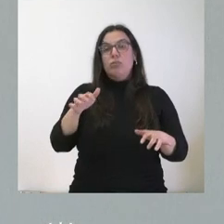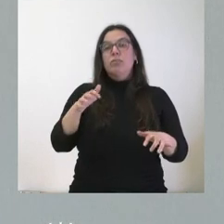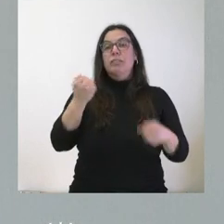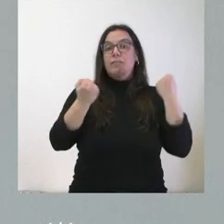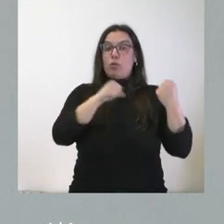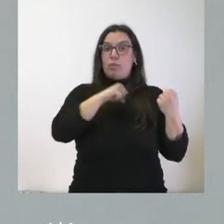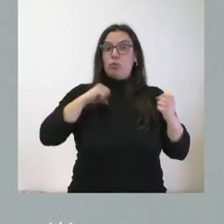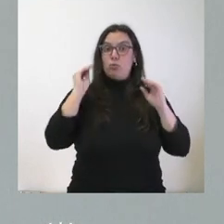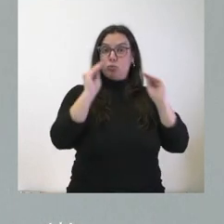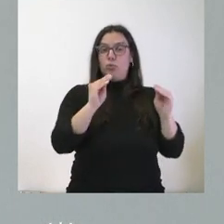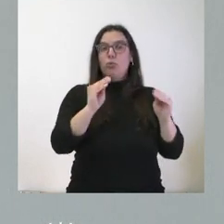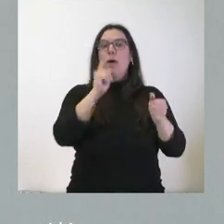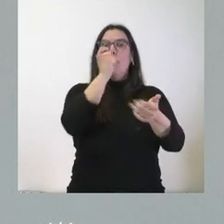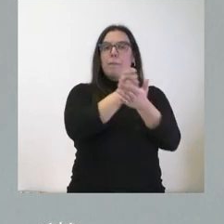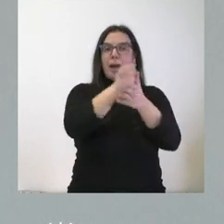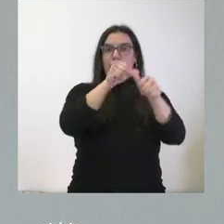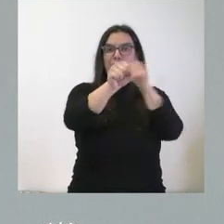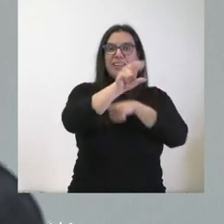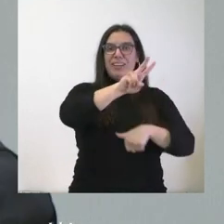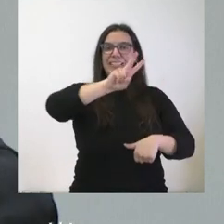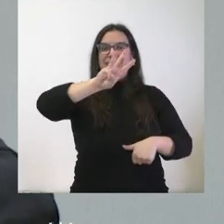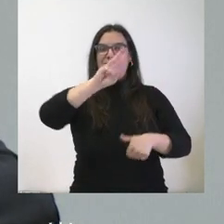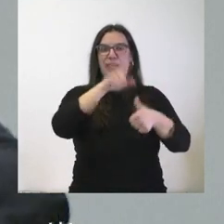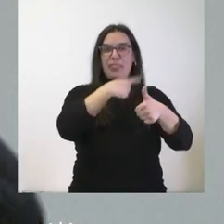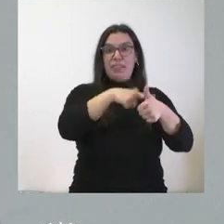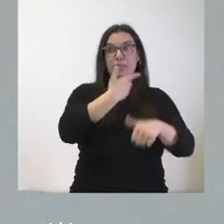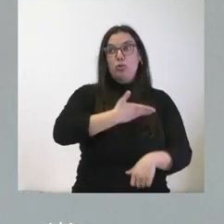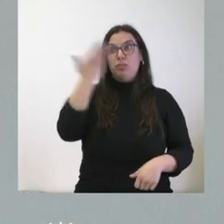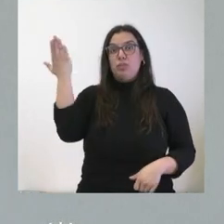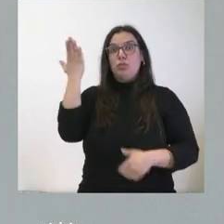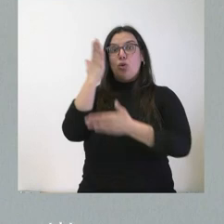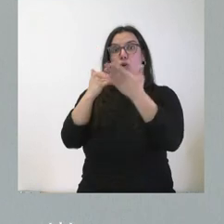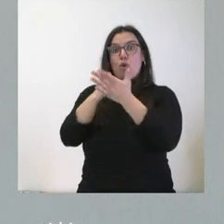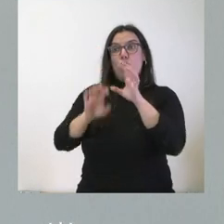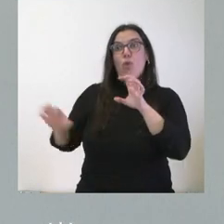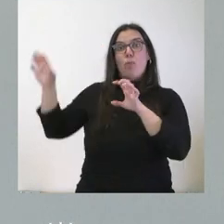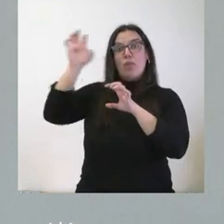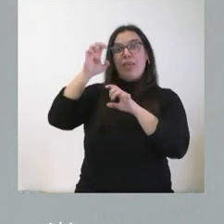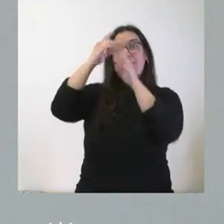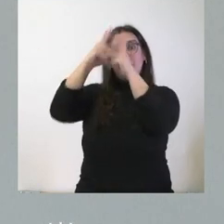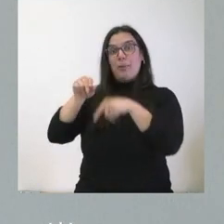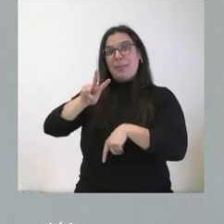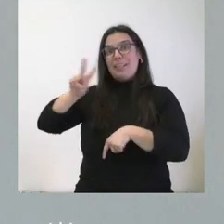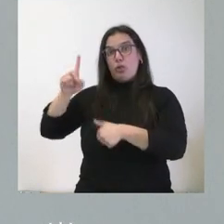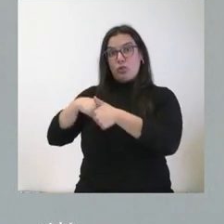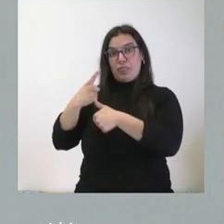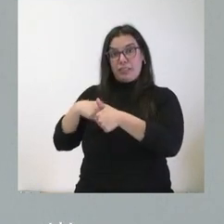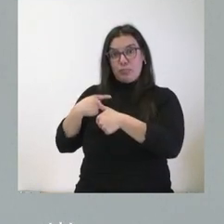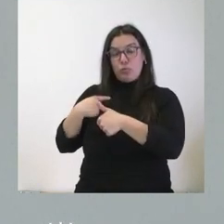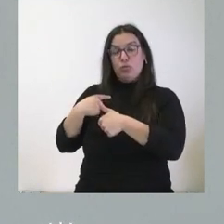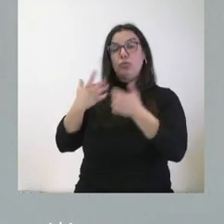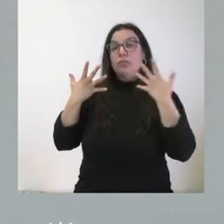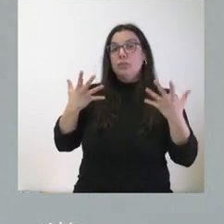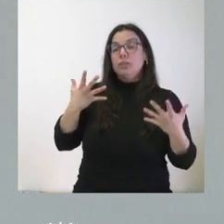servicio de la Junta de Castilla y León son 23 céntimos. En el conjunto de las comunidades autónomas son 22 céntimos y,